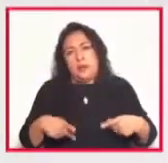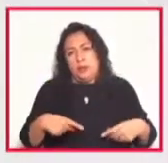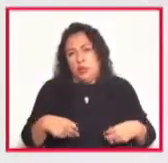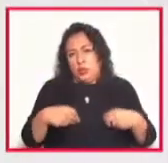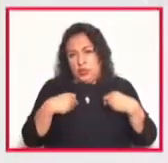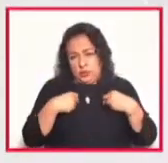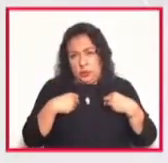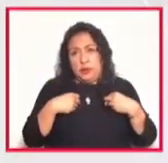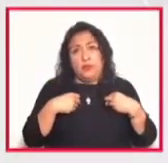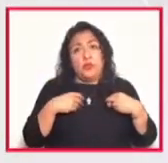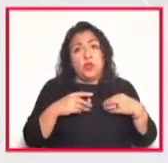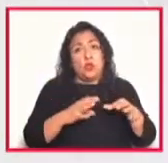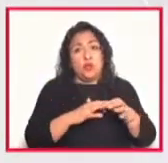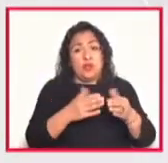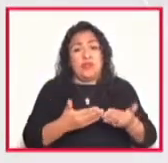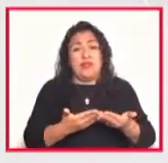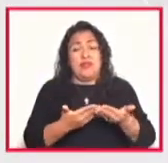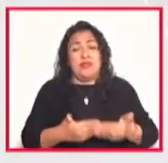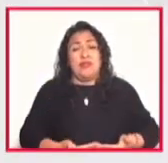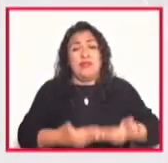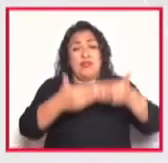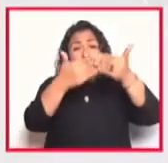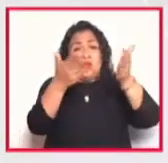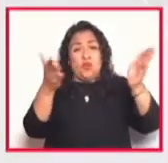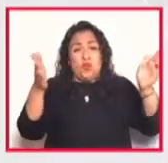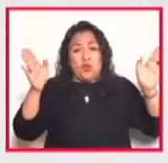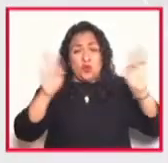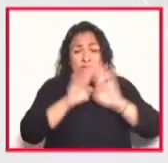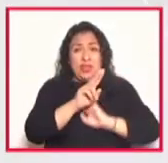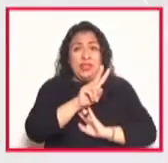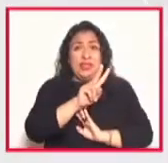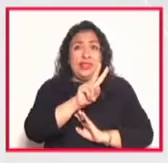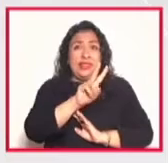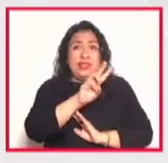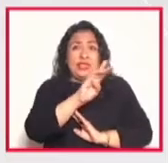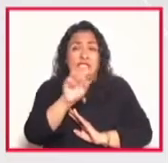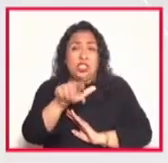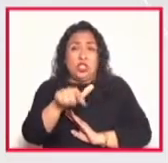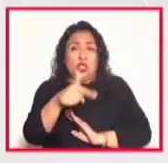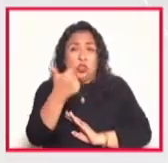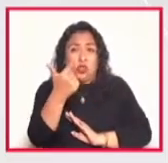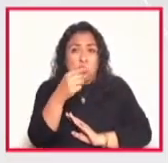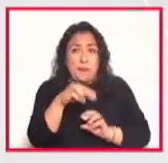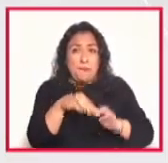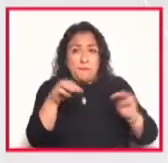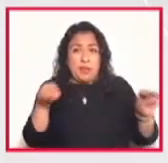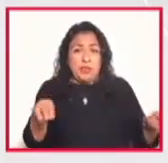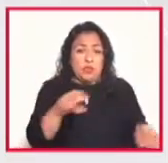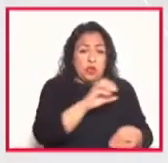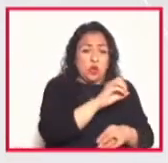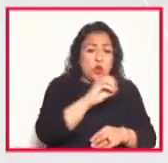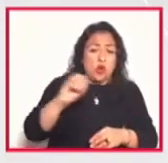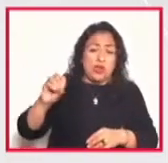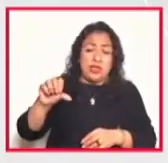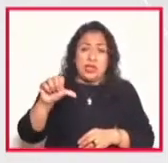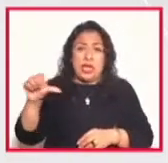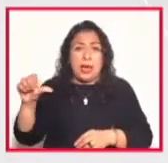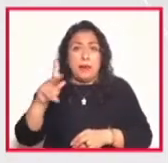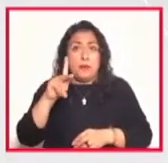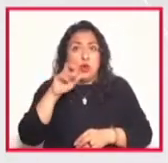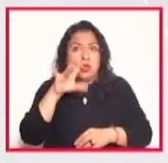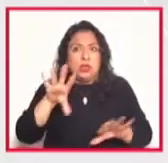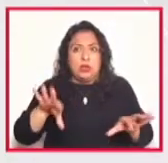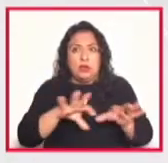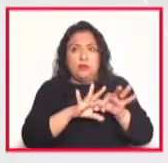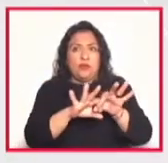unido por el muro de 312 metros que va de oriente a poniente y que une toda la